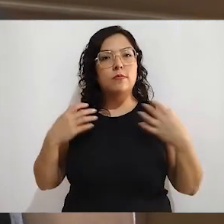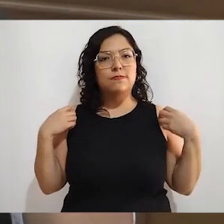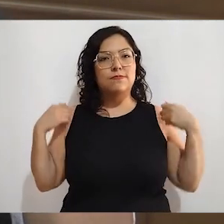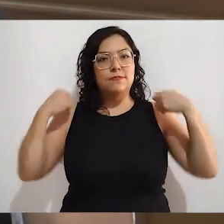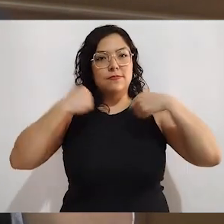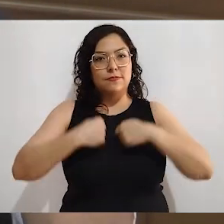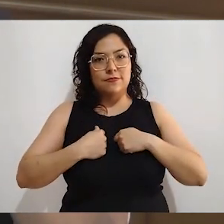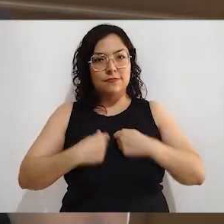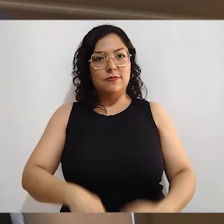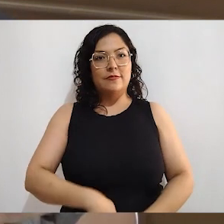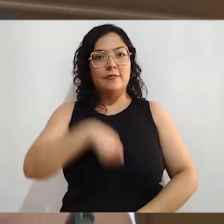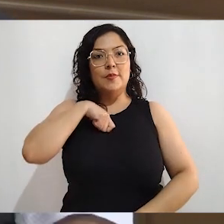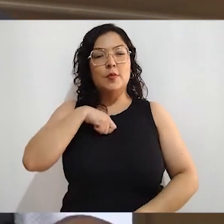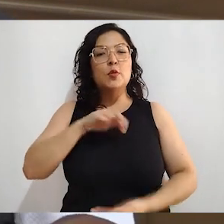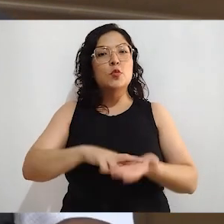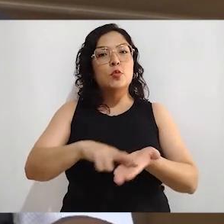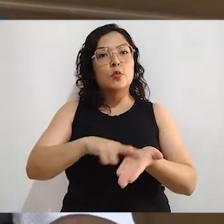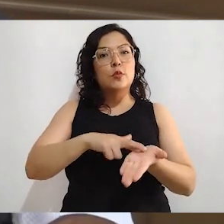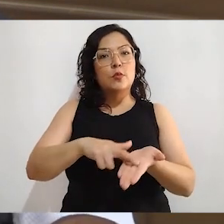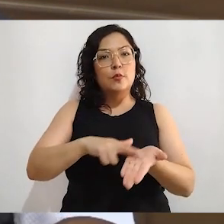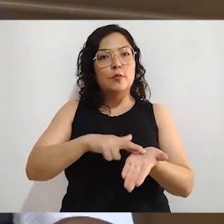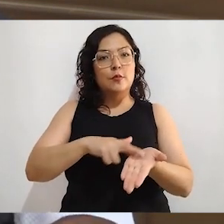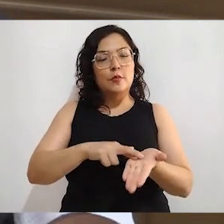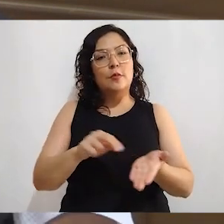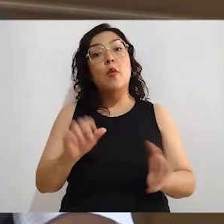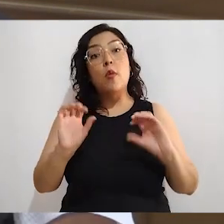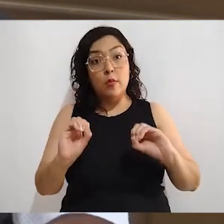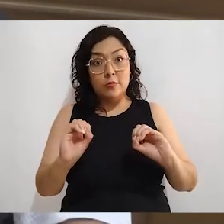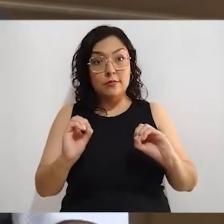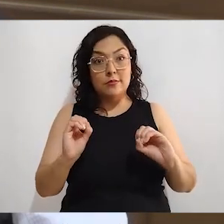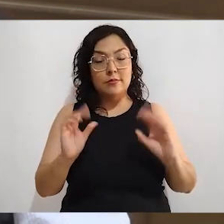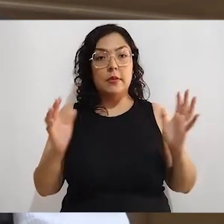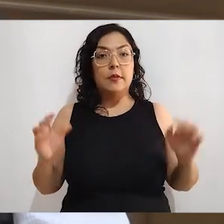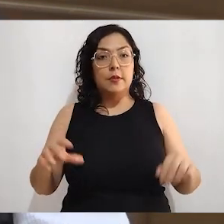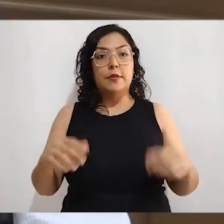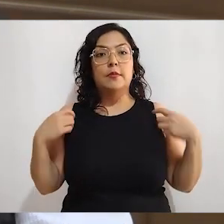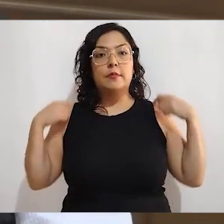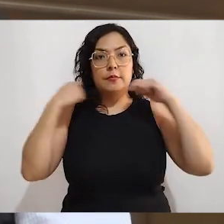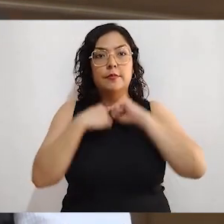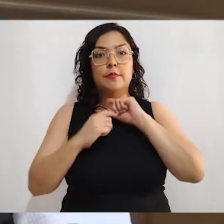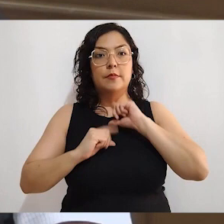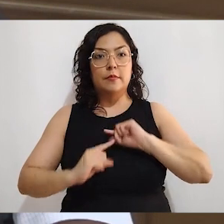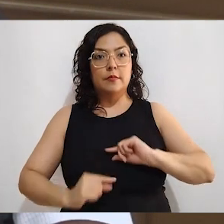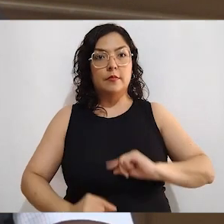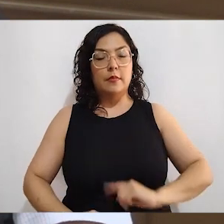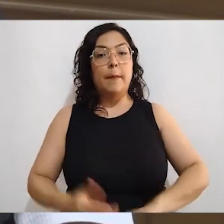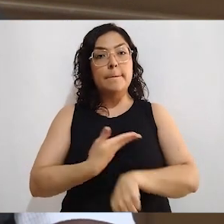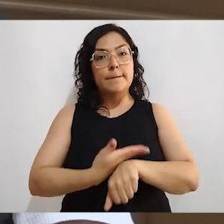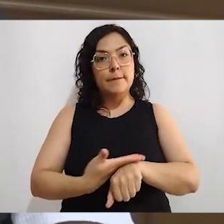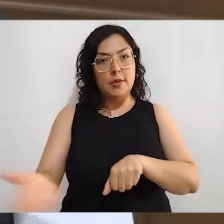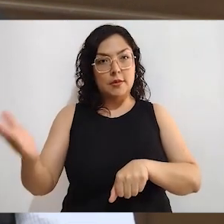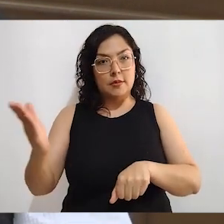blanca debidamente identificada y que visitaron a